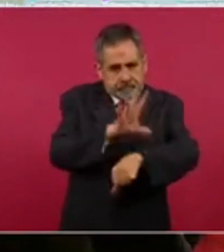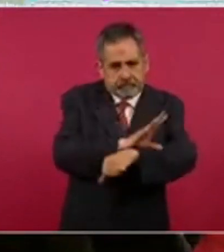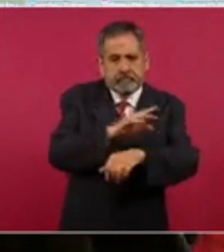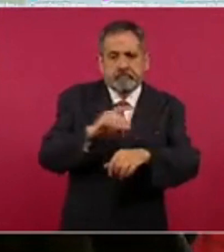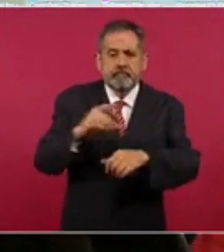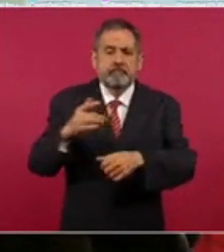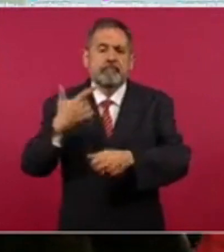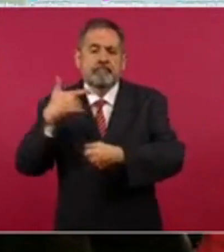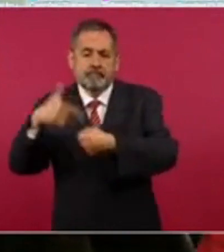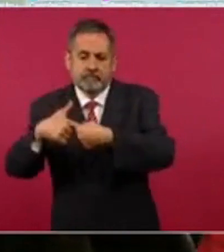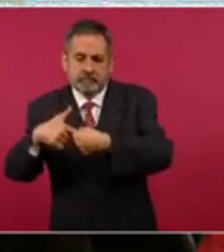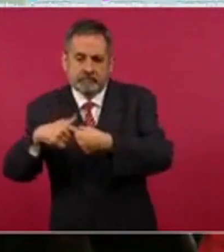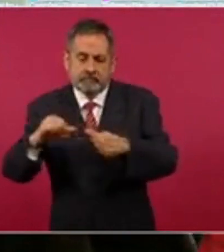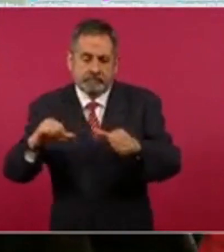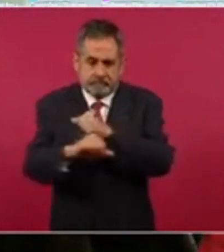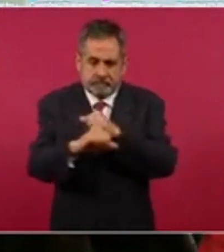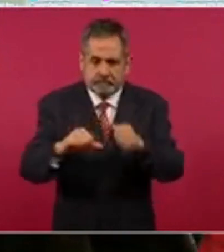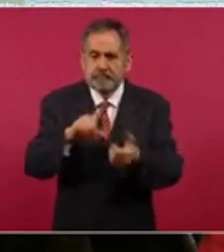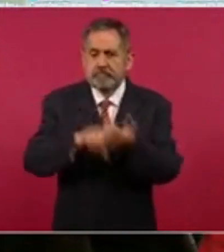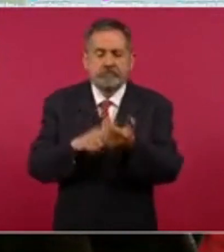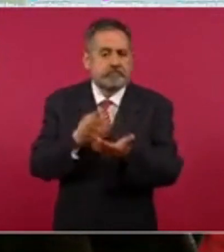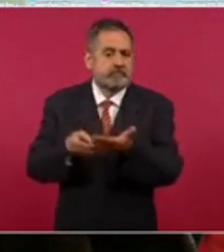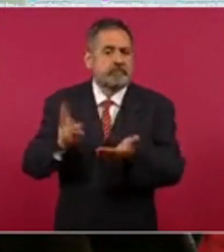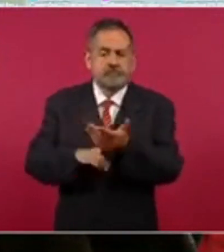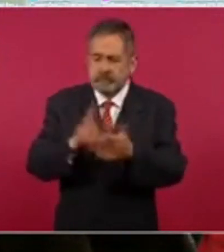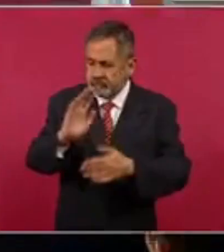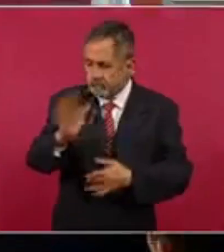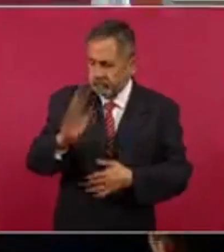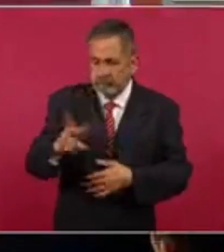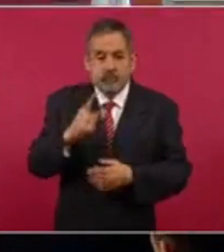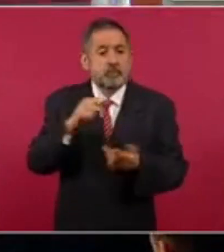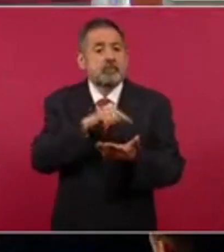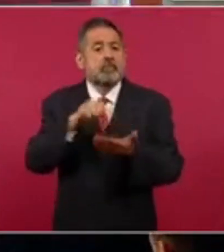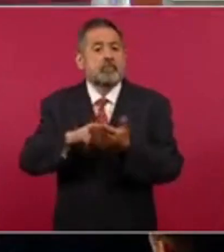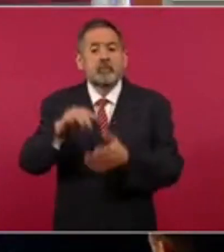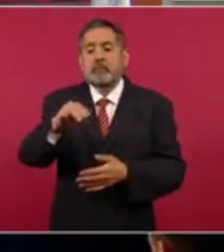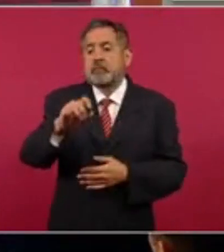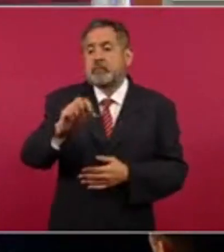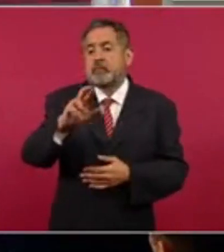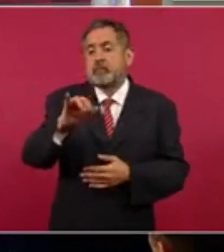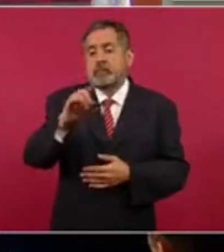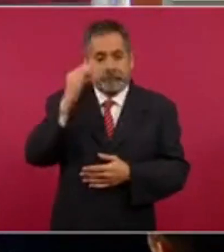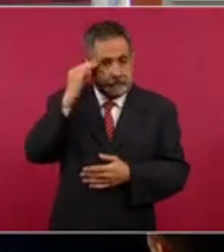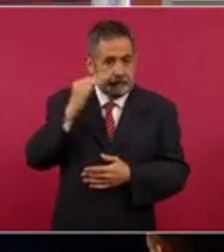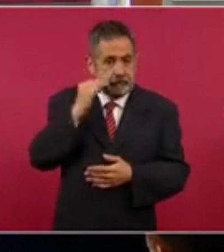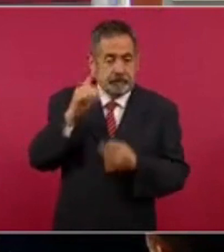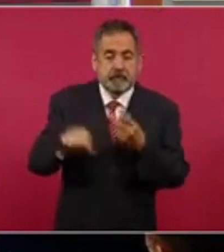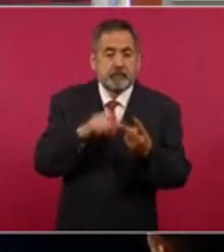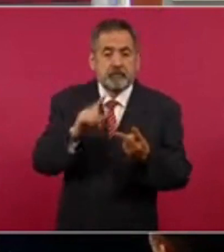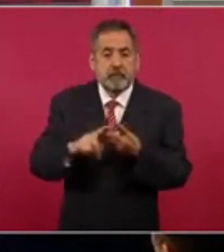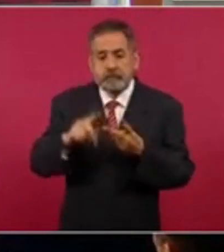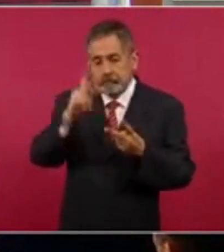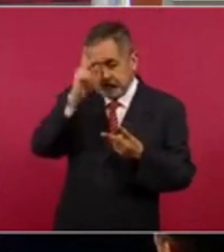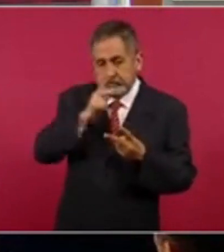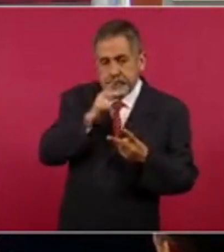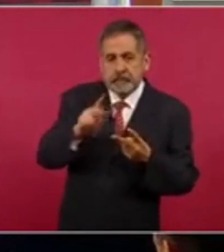en Valladolid,